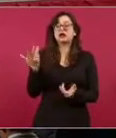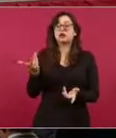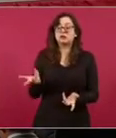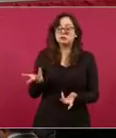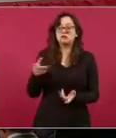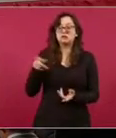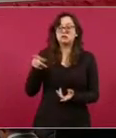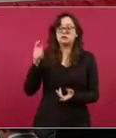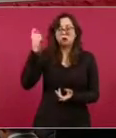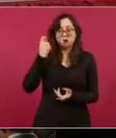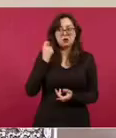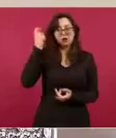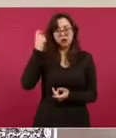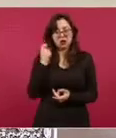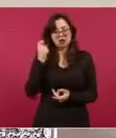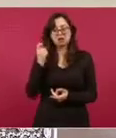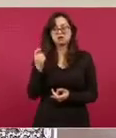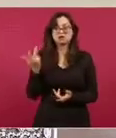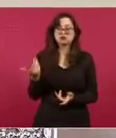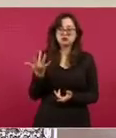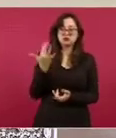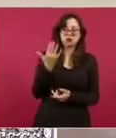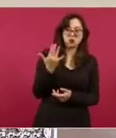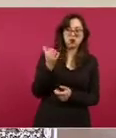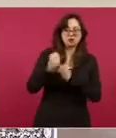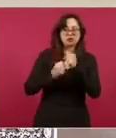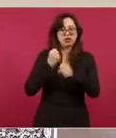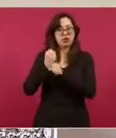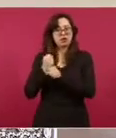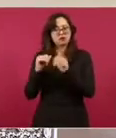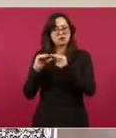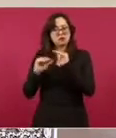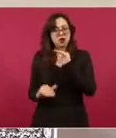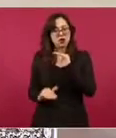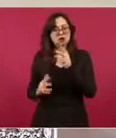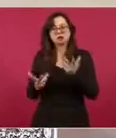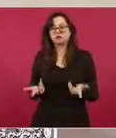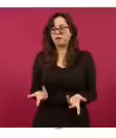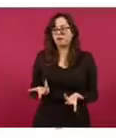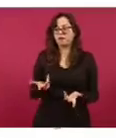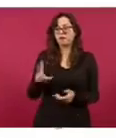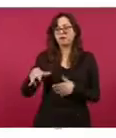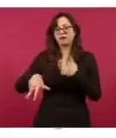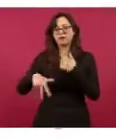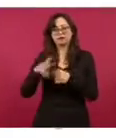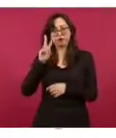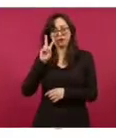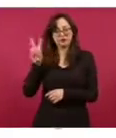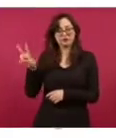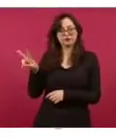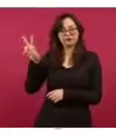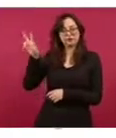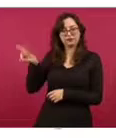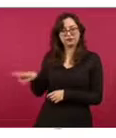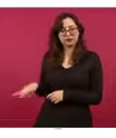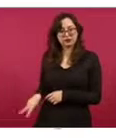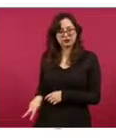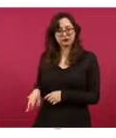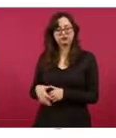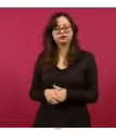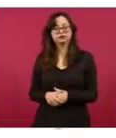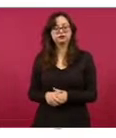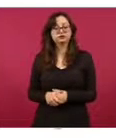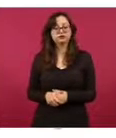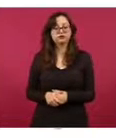659 tienen entre 56 y 65 años, 13 mil que tienen entre 66 y 75